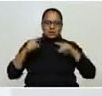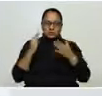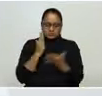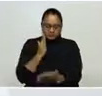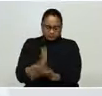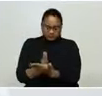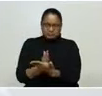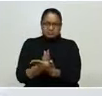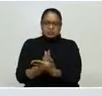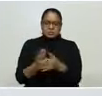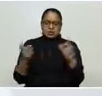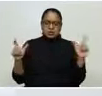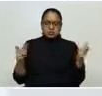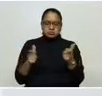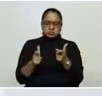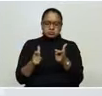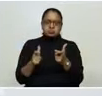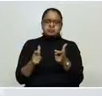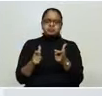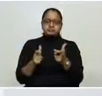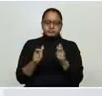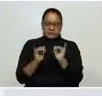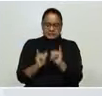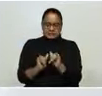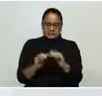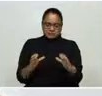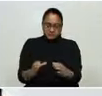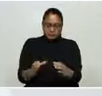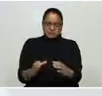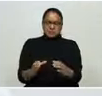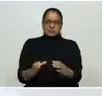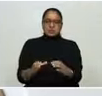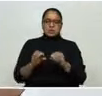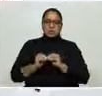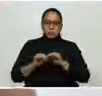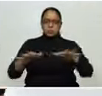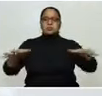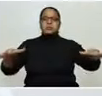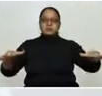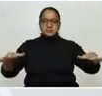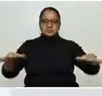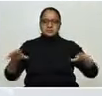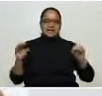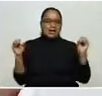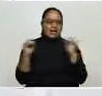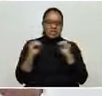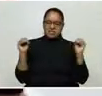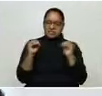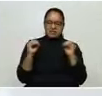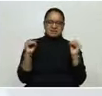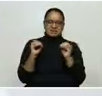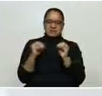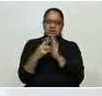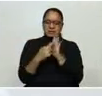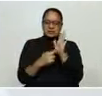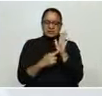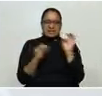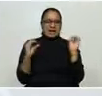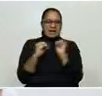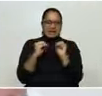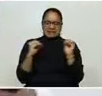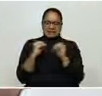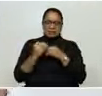medida la situación y nos ha permitido organizarnos poco a poco. Nadie se esperaba esto, no hay protocolos para enfrentar esto,